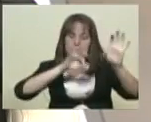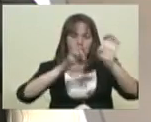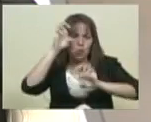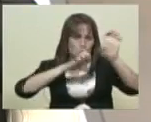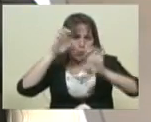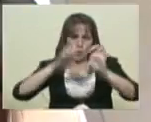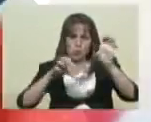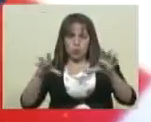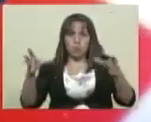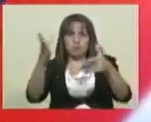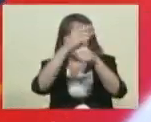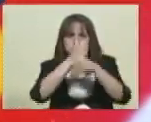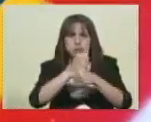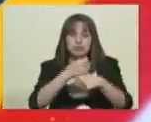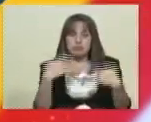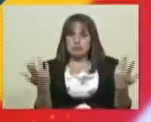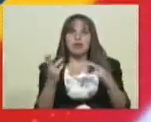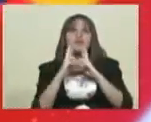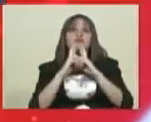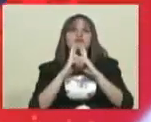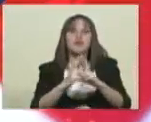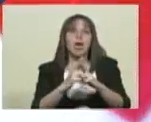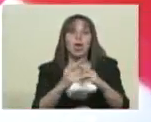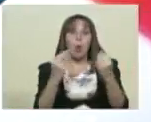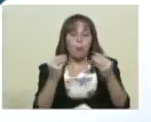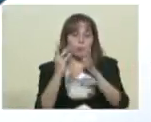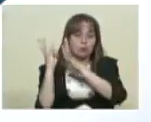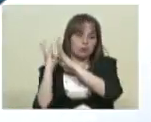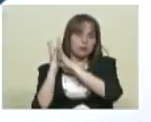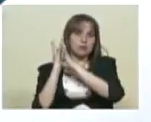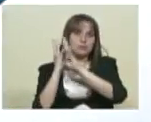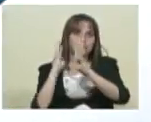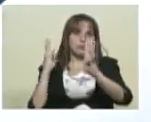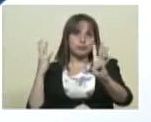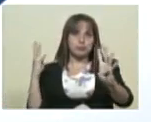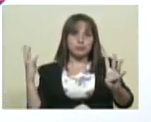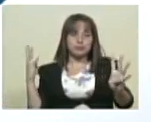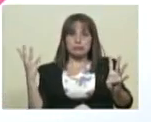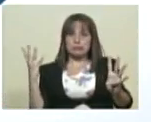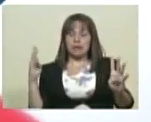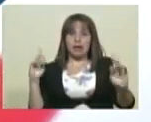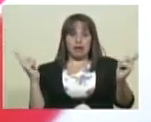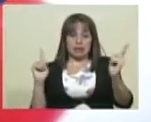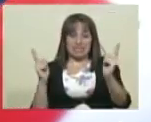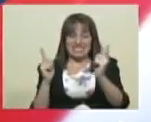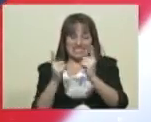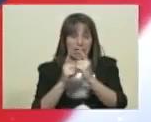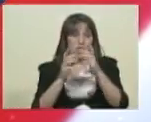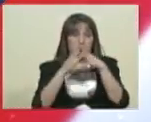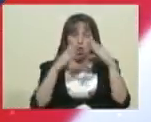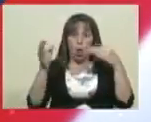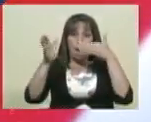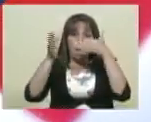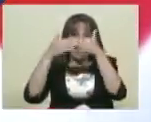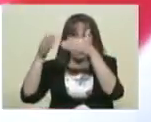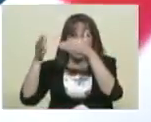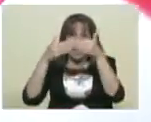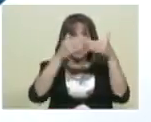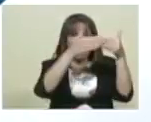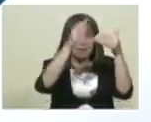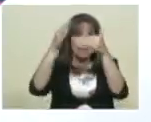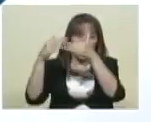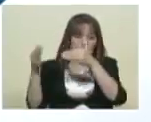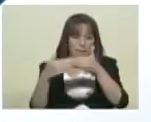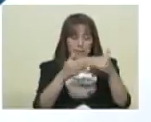podemos dar resultados mientras haya electores en la cola. Una vez cerradas todas las mesas electorales del país,